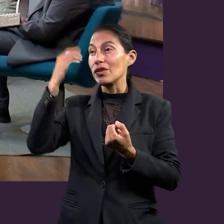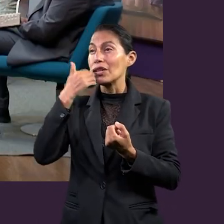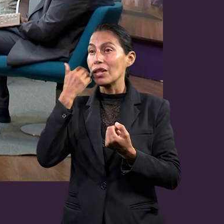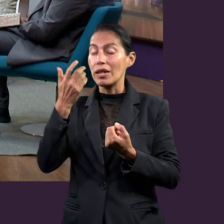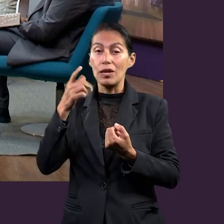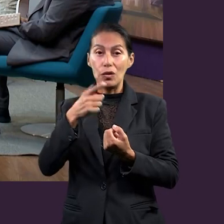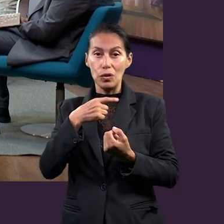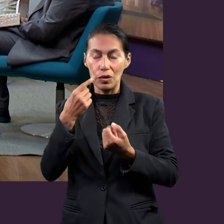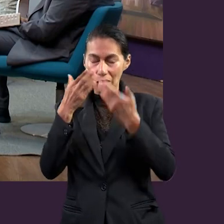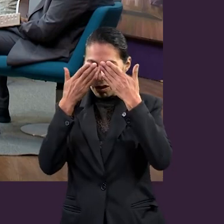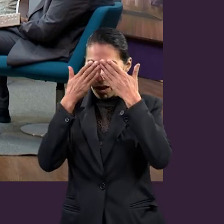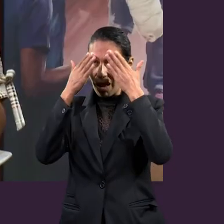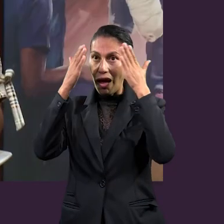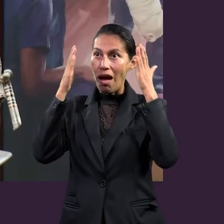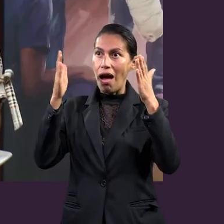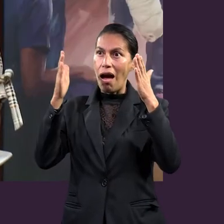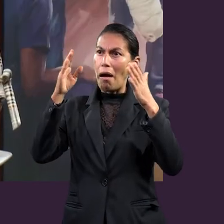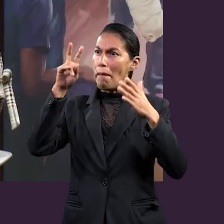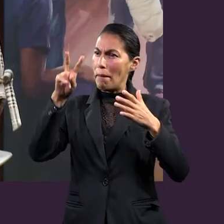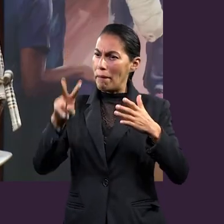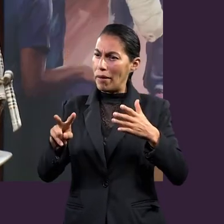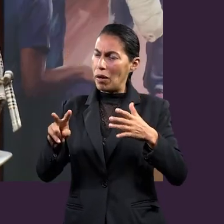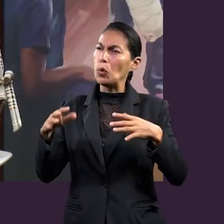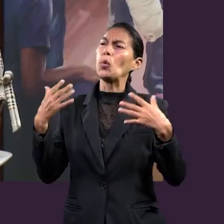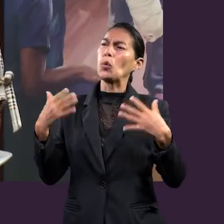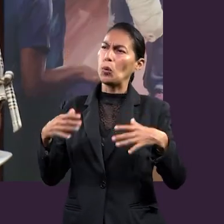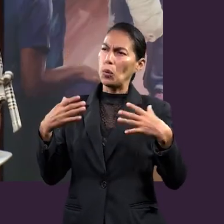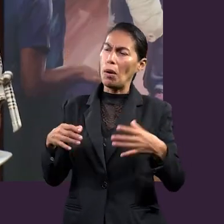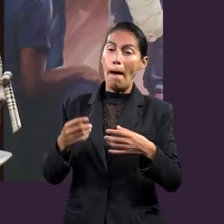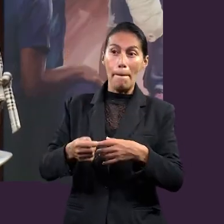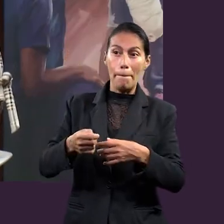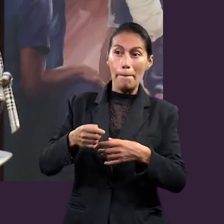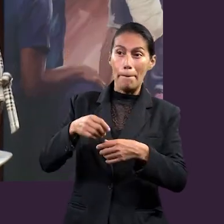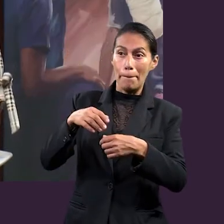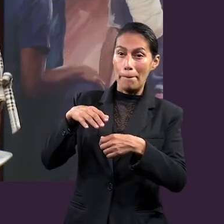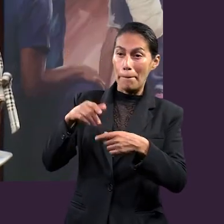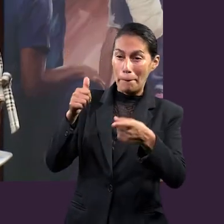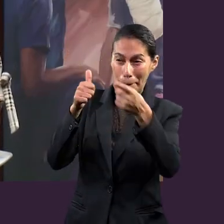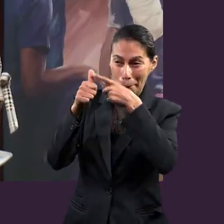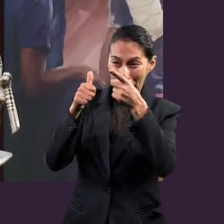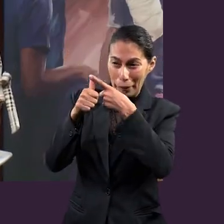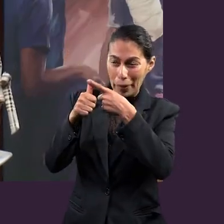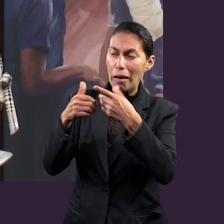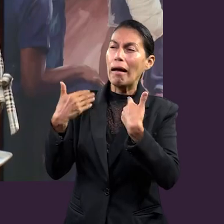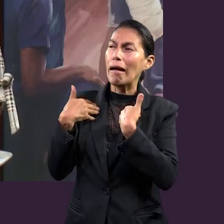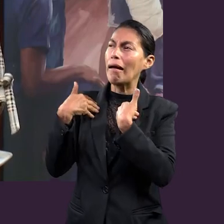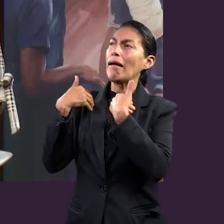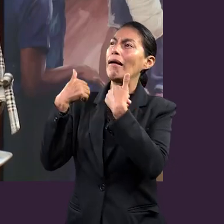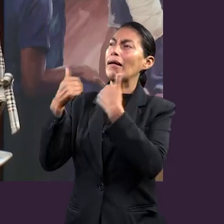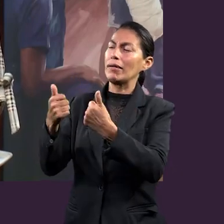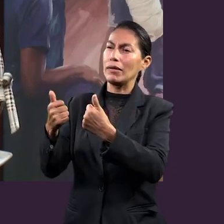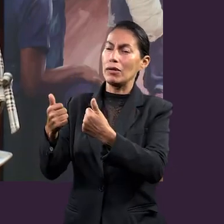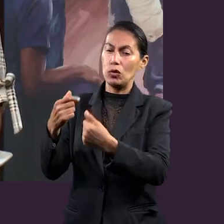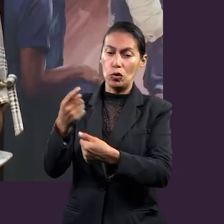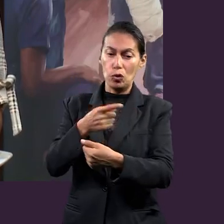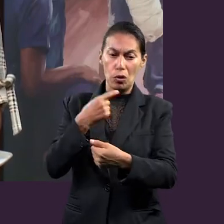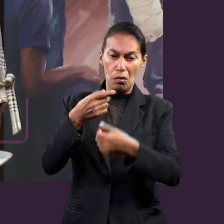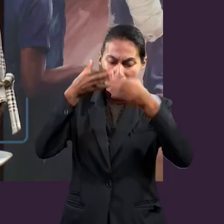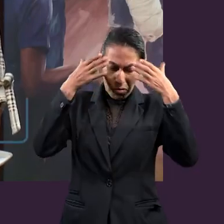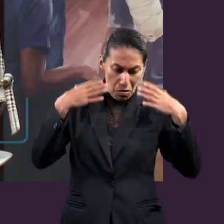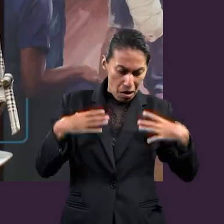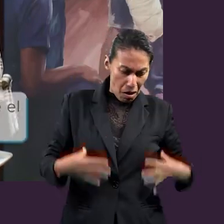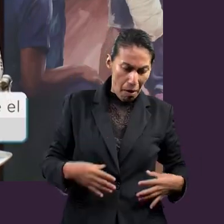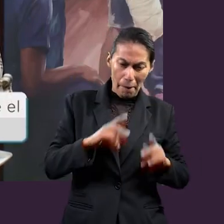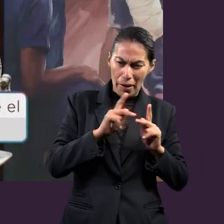primero tengamos bien en claro en nuestra mente, antes de ponernos cualquier otra cosa, de compartir el evangelio, de encontrar la